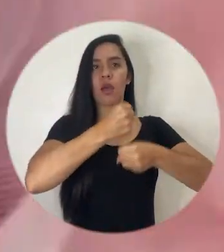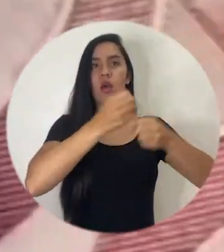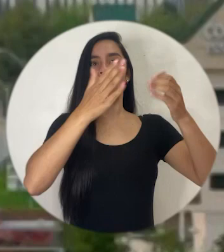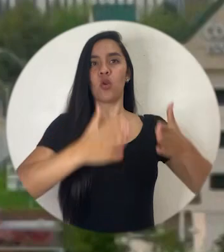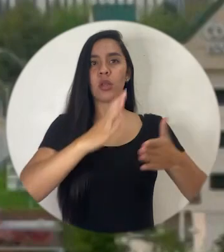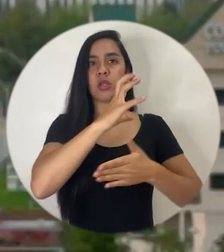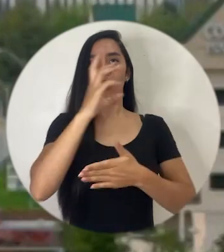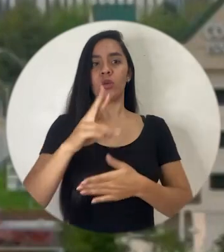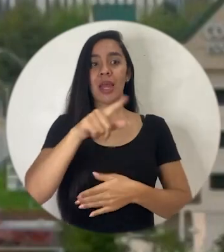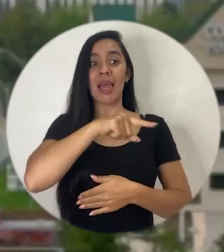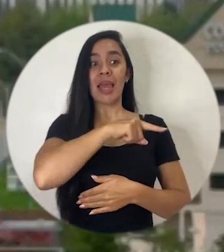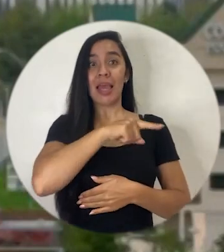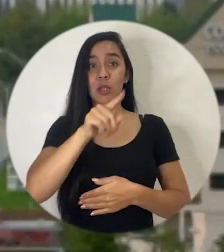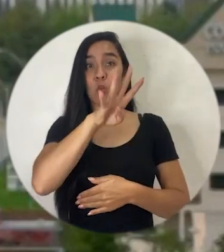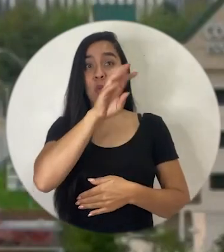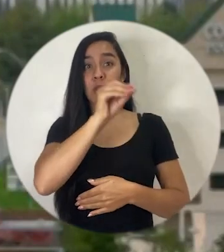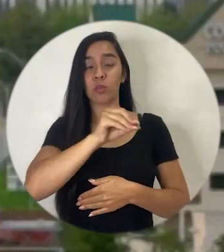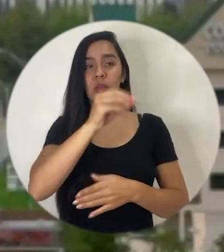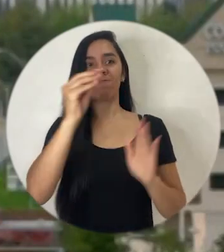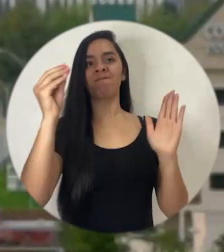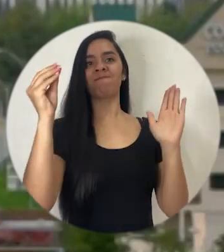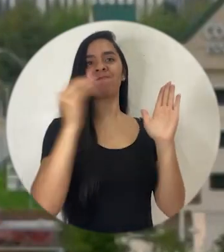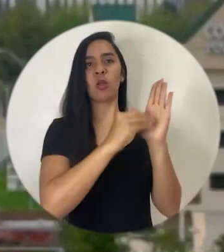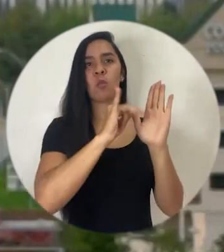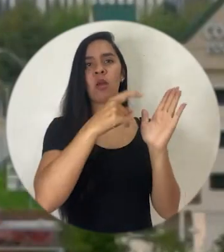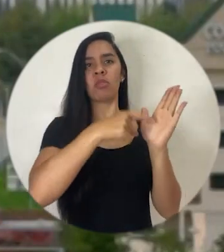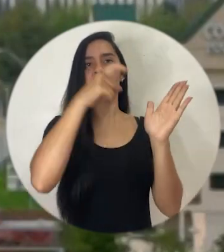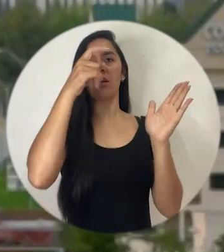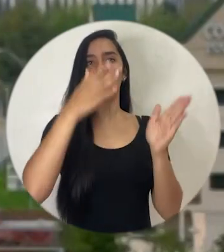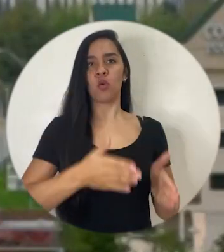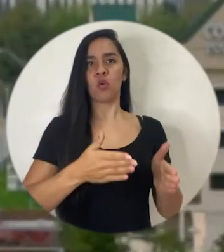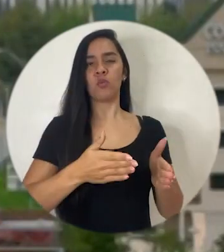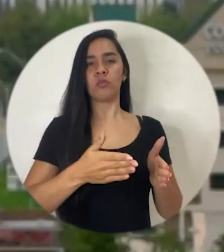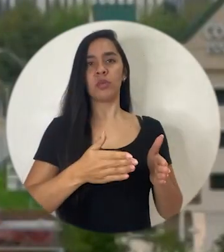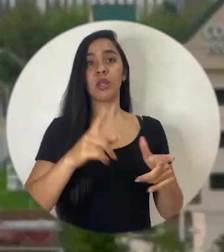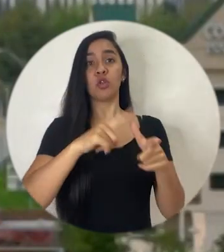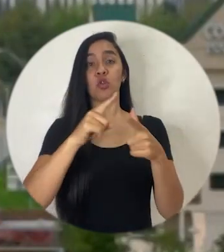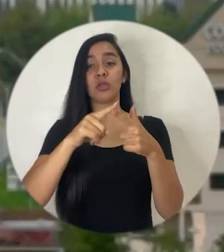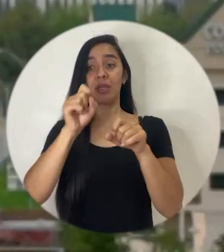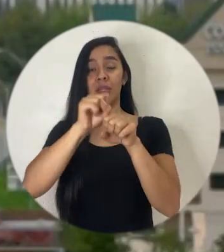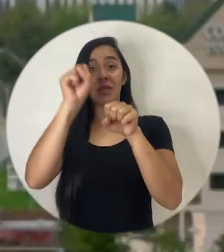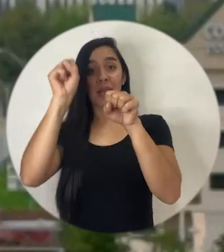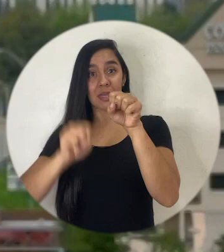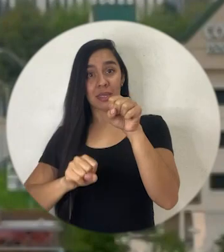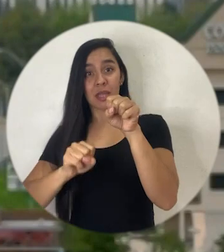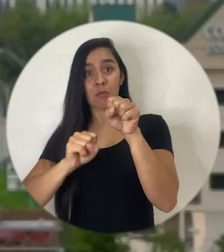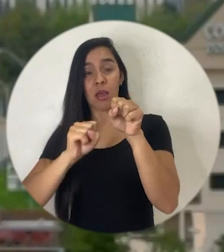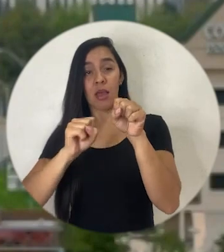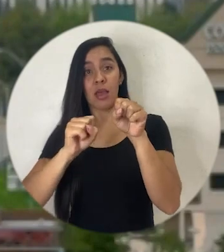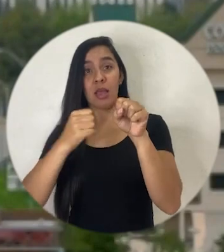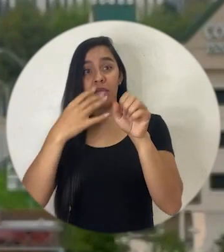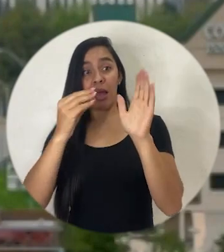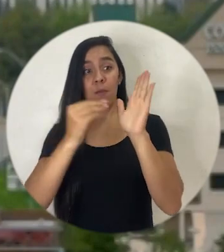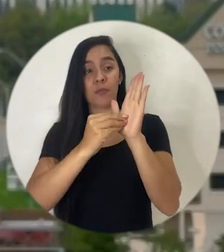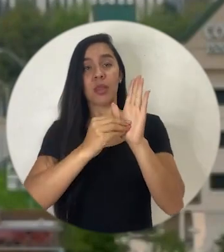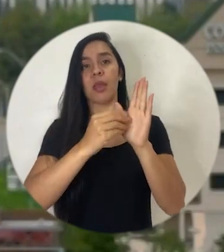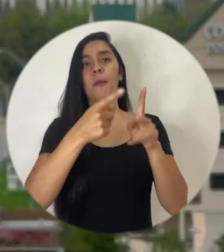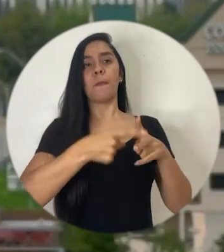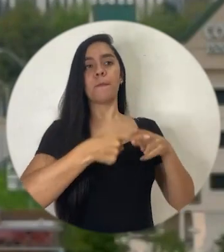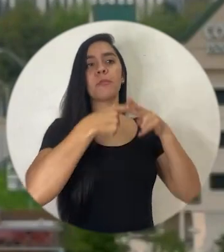trabaja en Costa Rica estaban manchados, y entonces sí que a partir de las manchas que hacía el sistema que prestaba